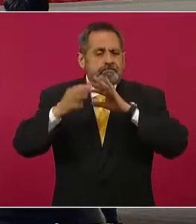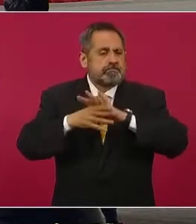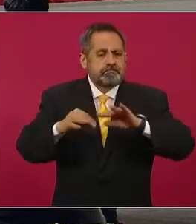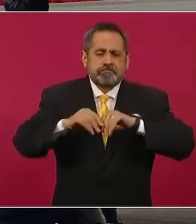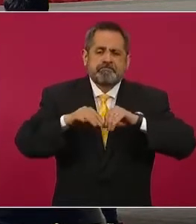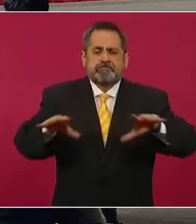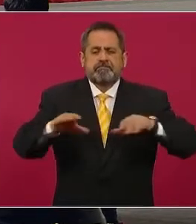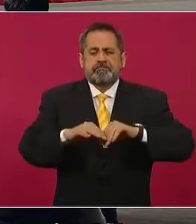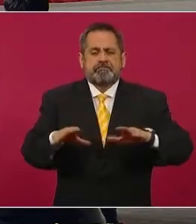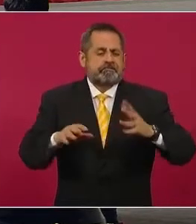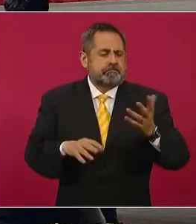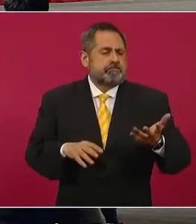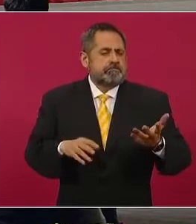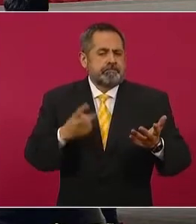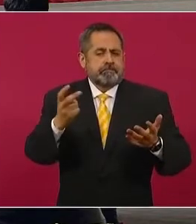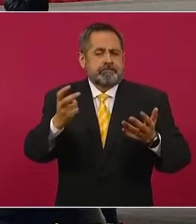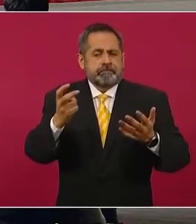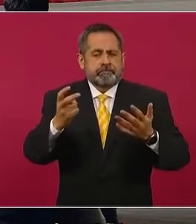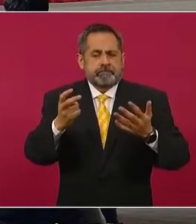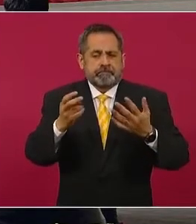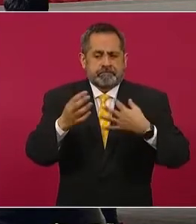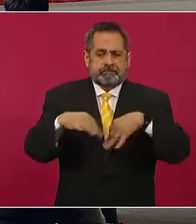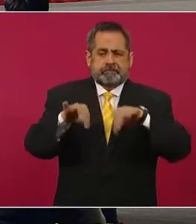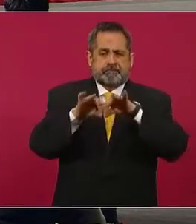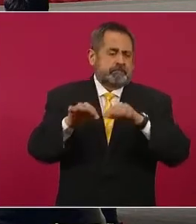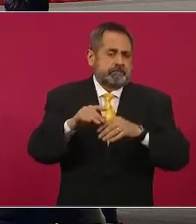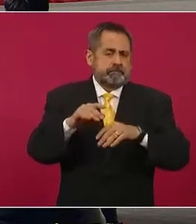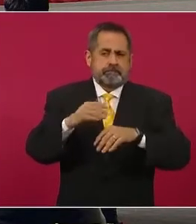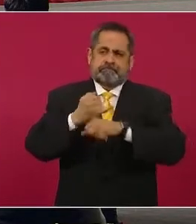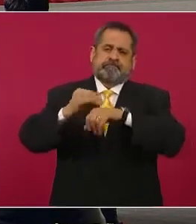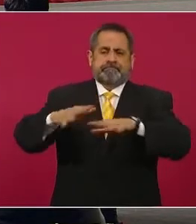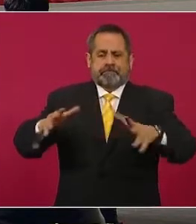comunicación tan importante. Muchas gracias.